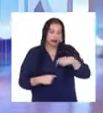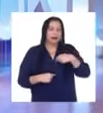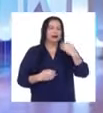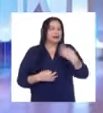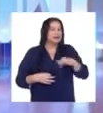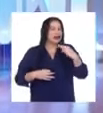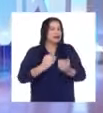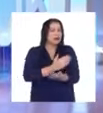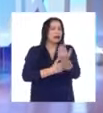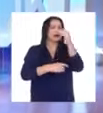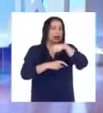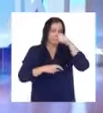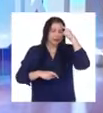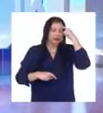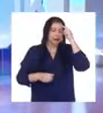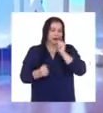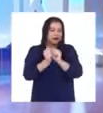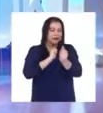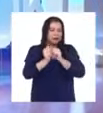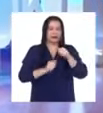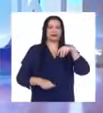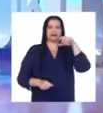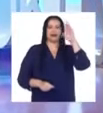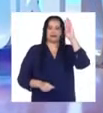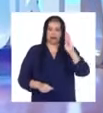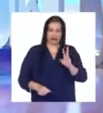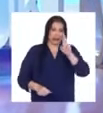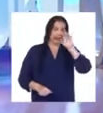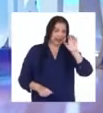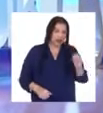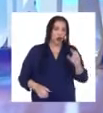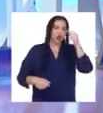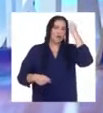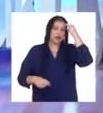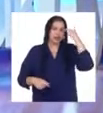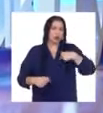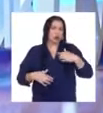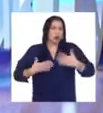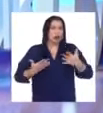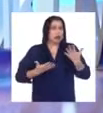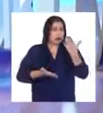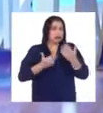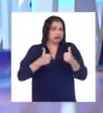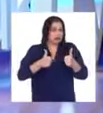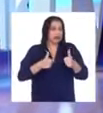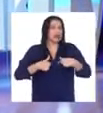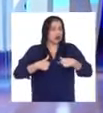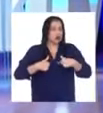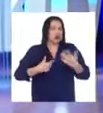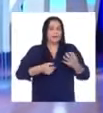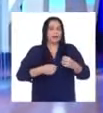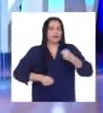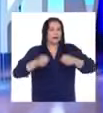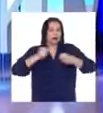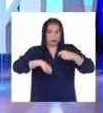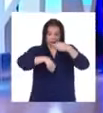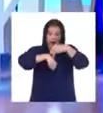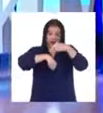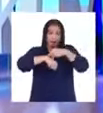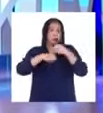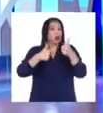Sentía que tenía las posibilidades de hacer un buen papel. Había mejorado mis marcas,